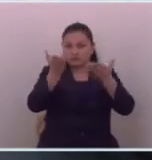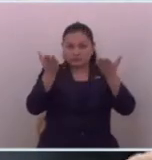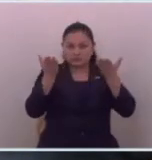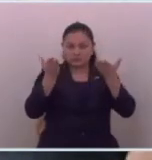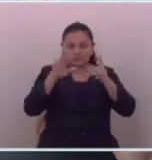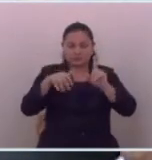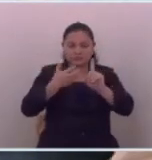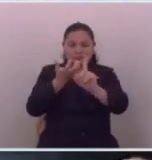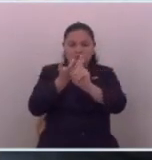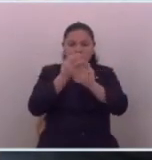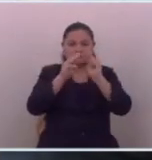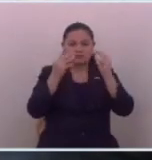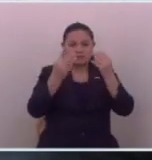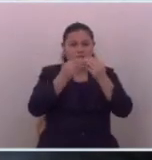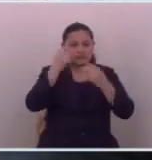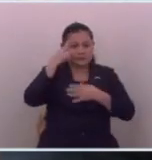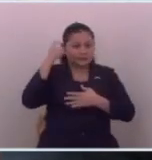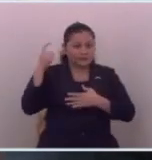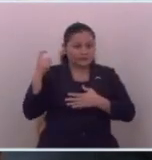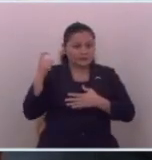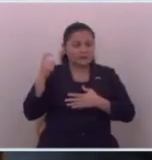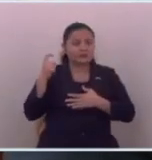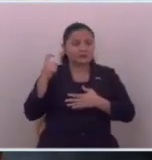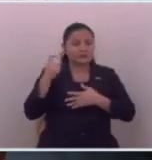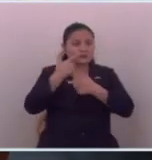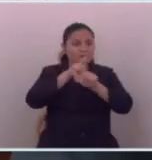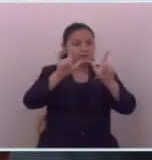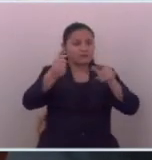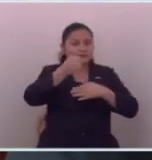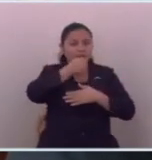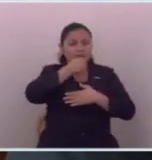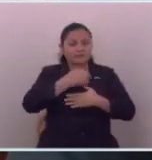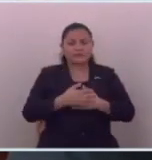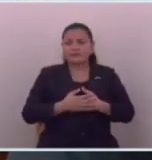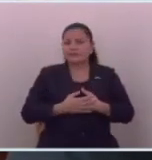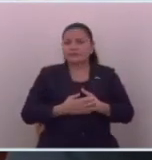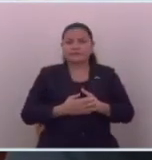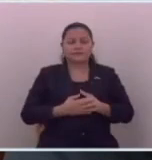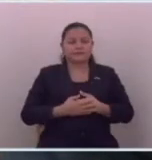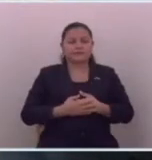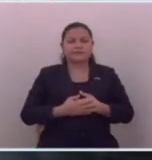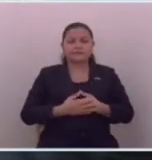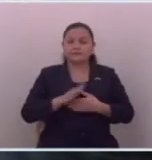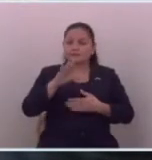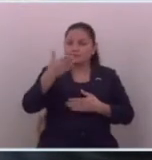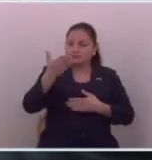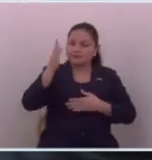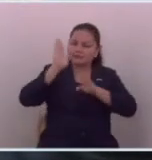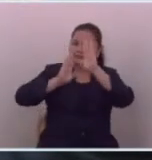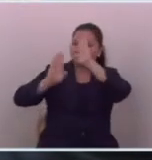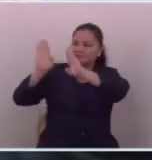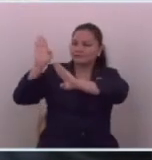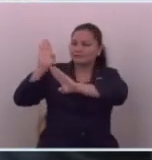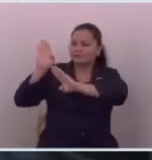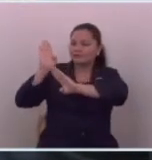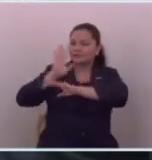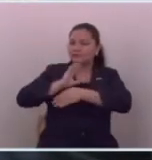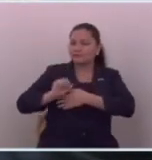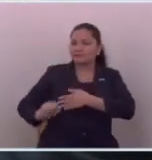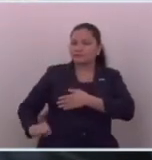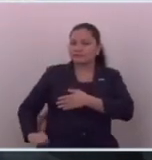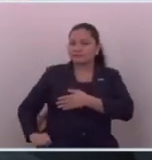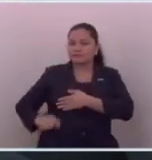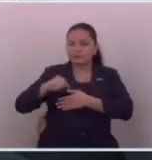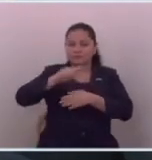cabecillas de pandillas esa era la libertad de prensa de ahí venimos El Salvador